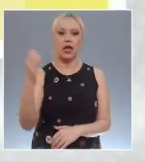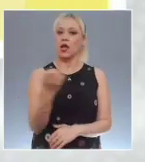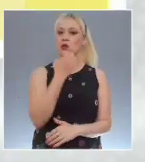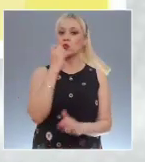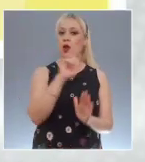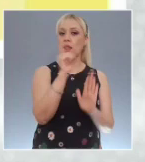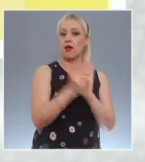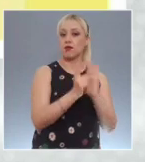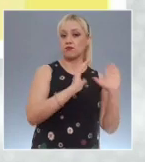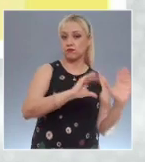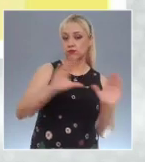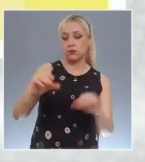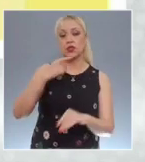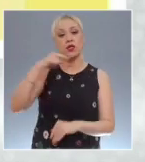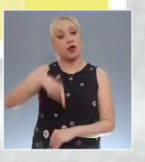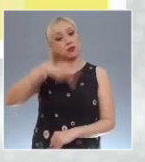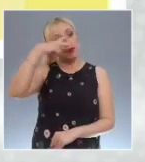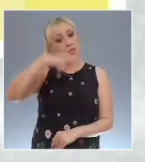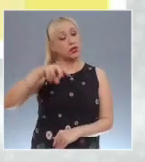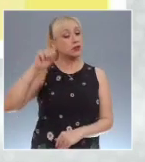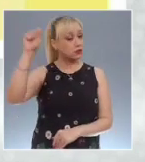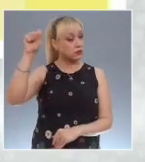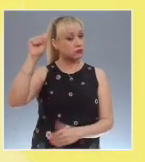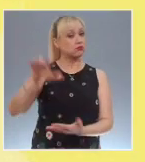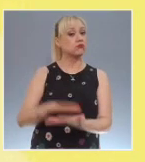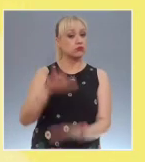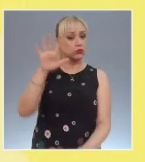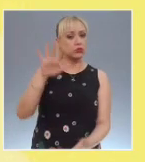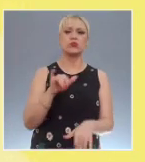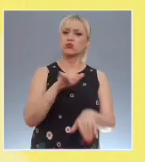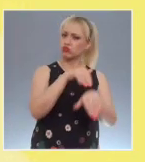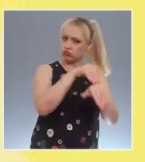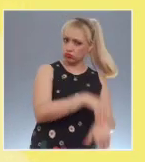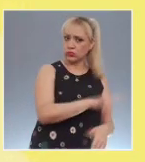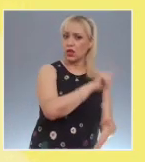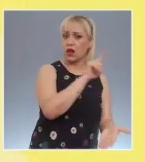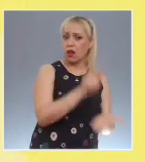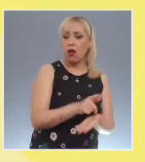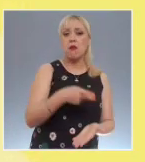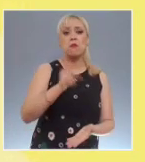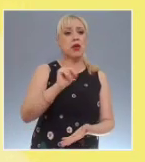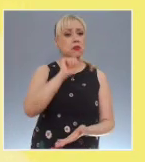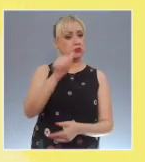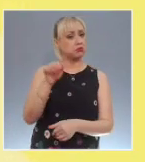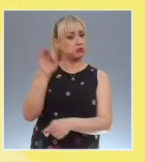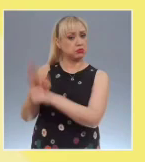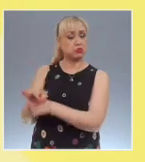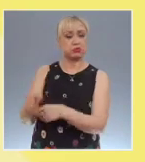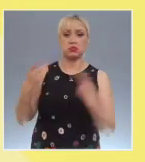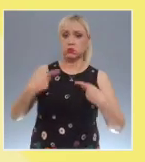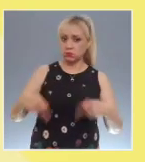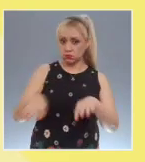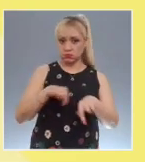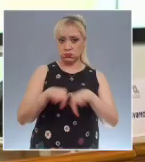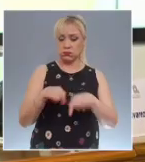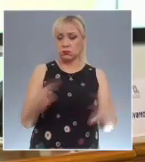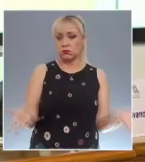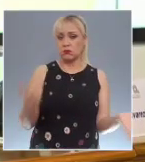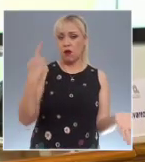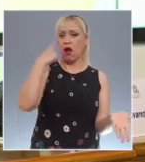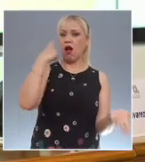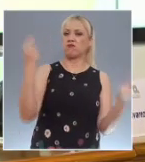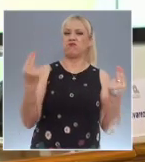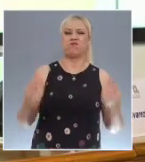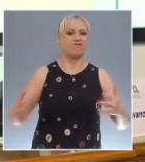cumplían con los formalismos de la ley, pero no representaban a los trabajadores, un motivo por el cual se impulsó esta reforma para garantizar